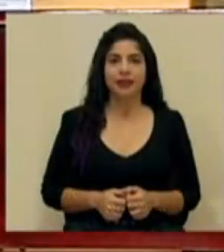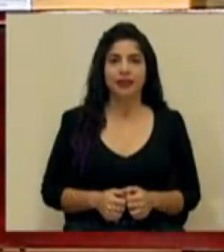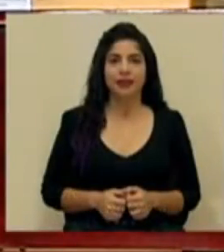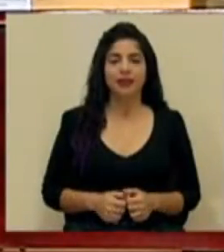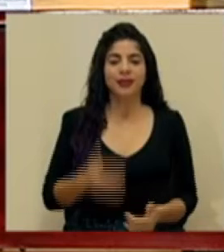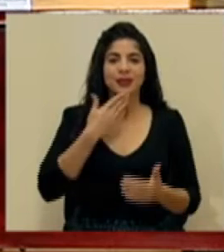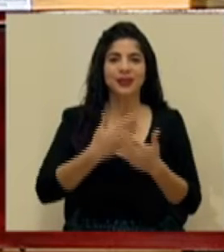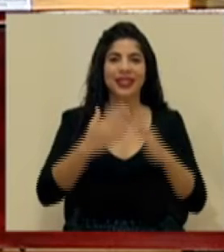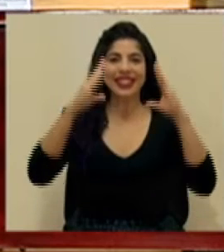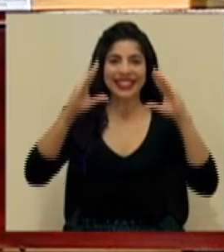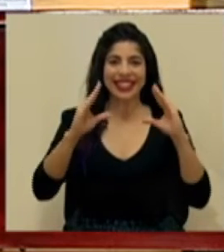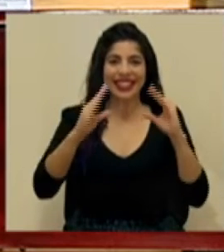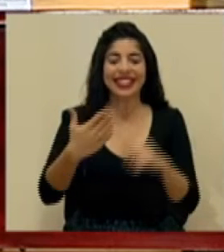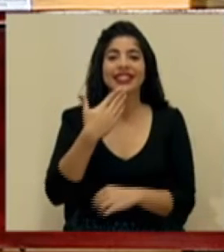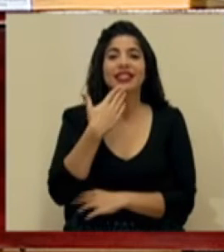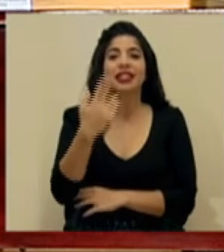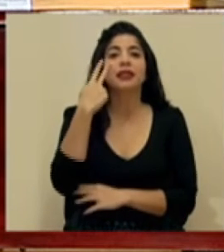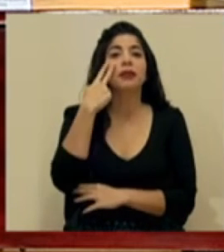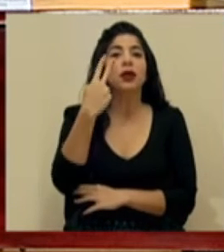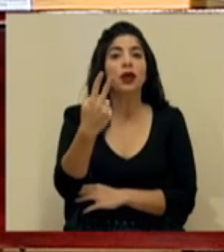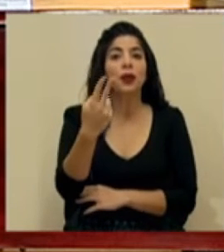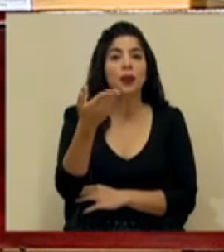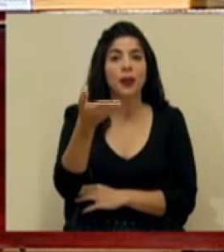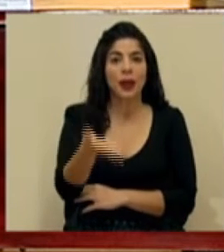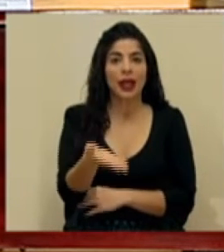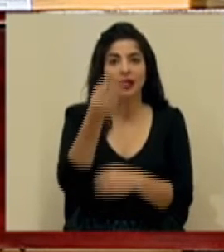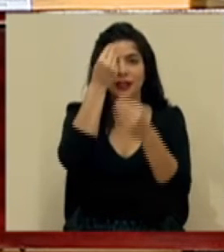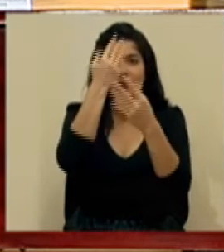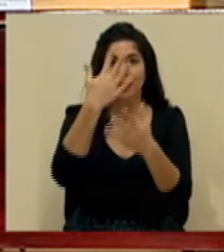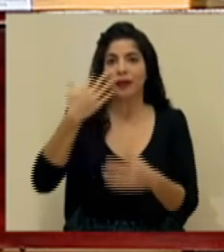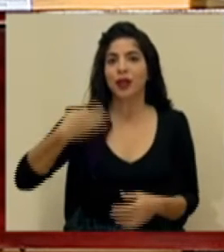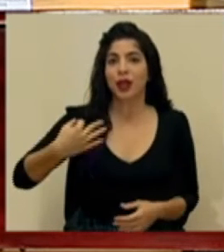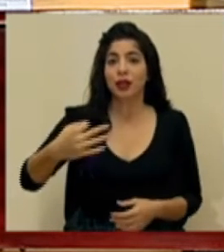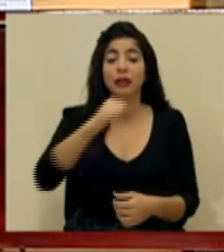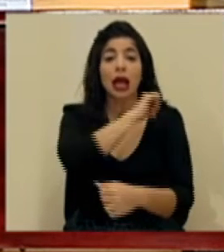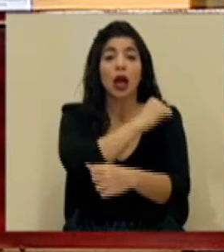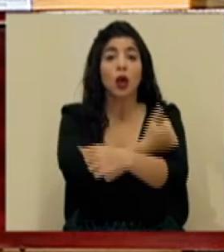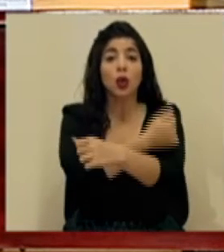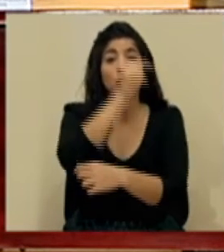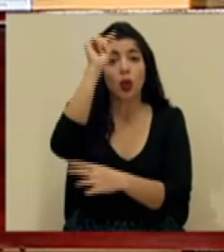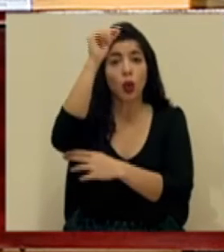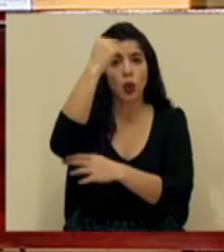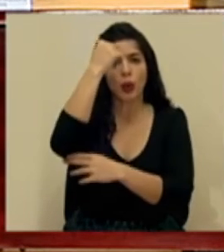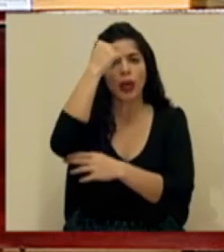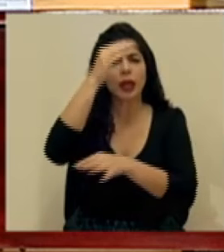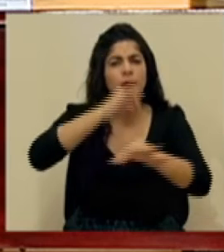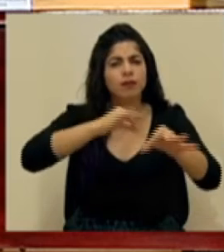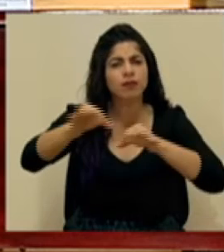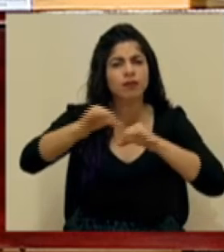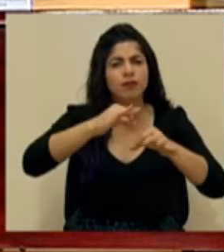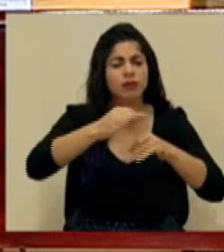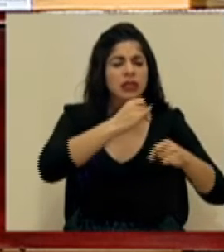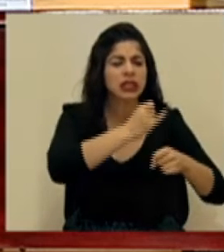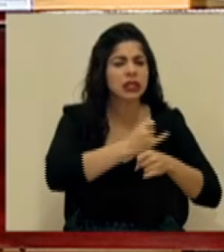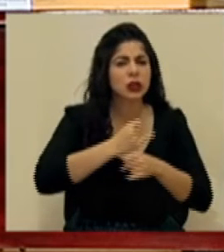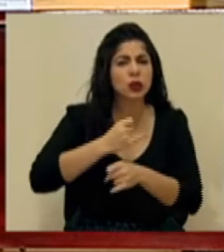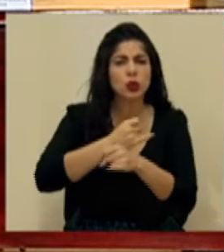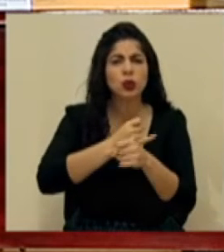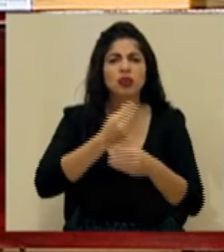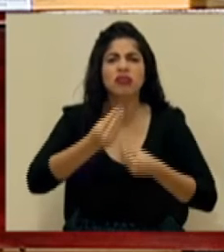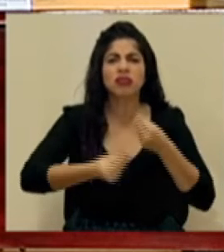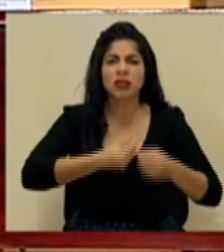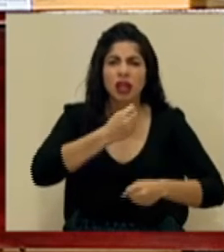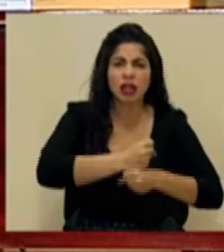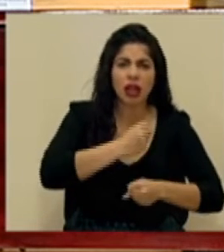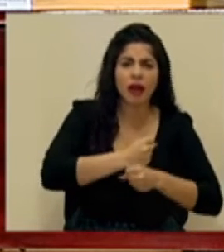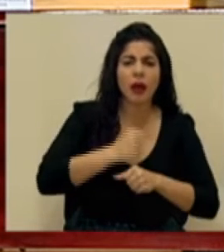Muy buenas tardes y gracias por sintonizar este reporte diario en donde las autoridades de gobierno detallan el trabajo interinstitucional y